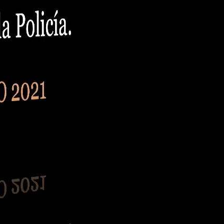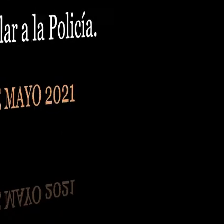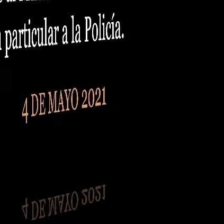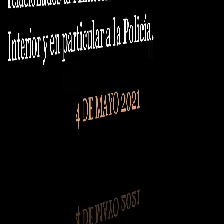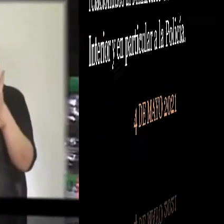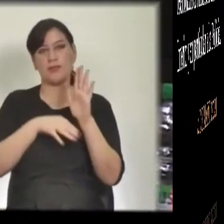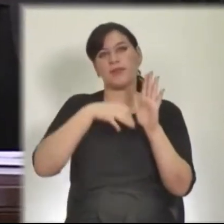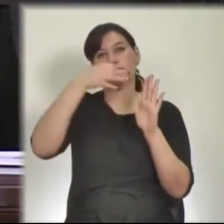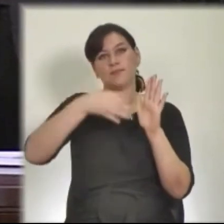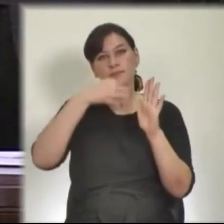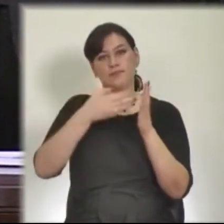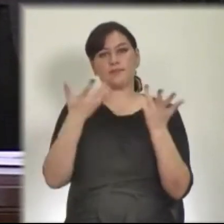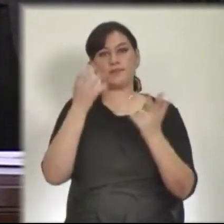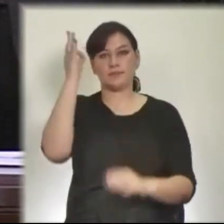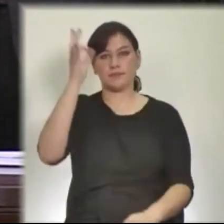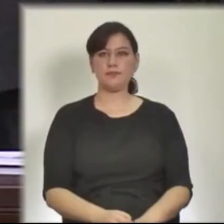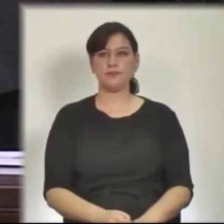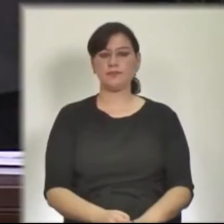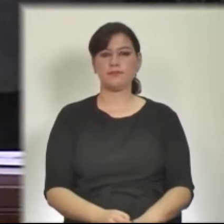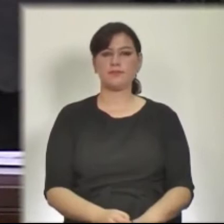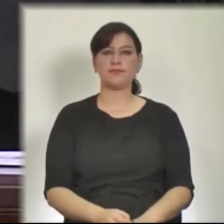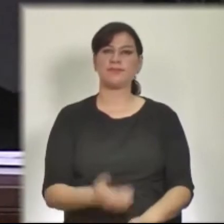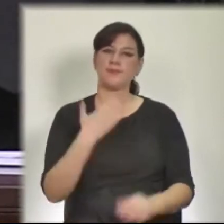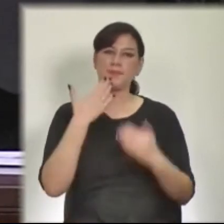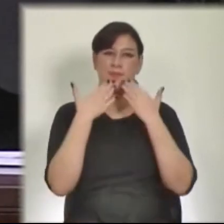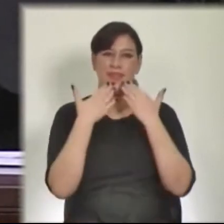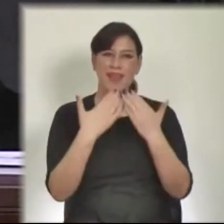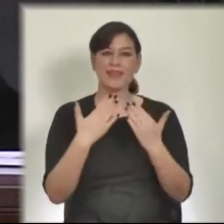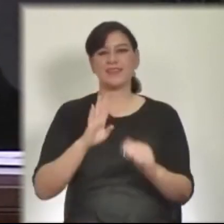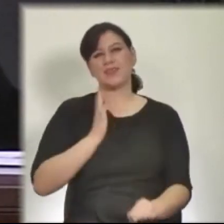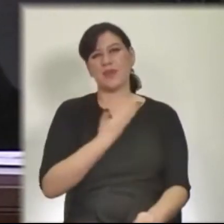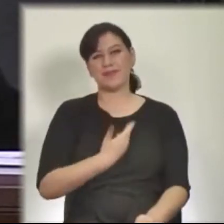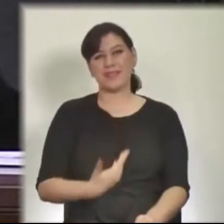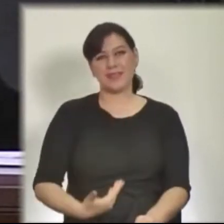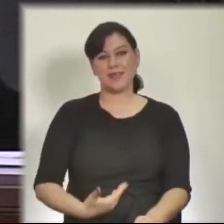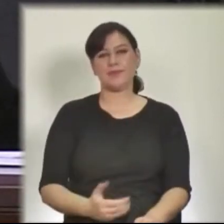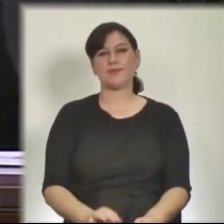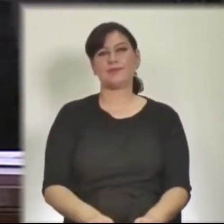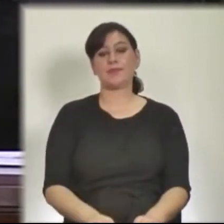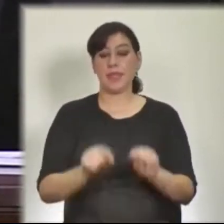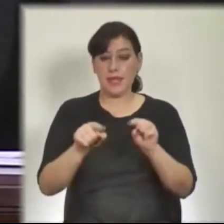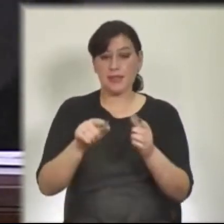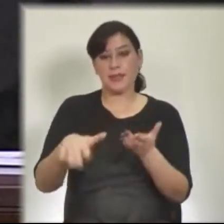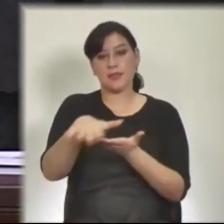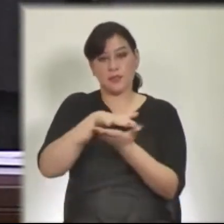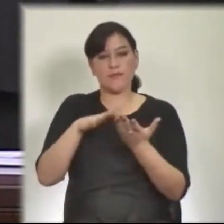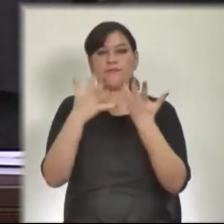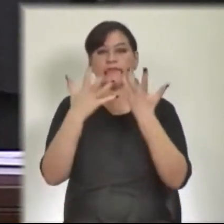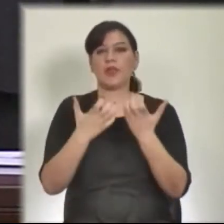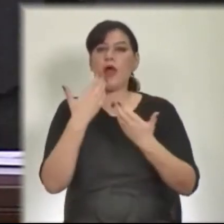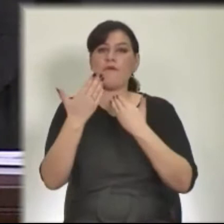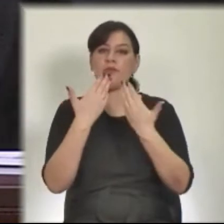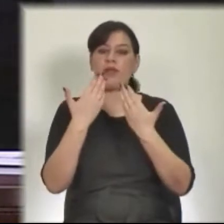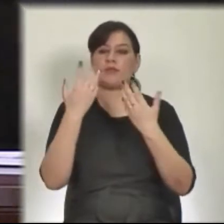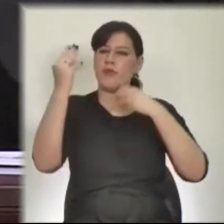Tiene la palabra el senador Mario Vergara. Muchas gracias, señora Presidenta. En esta oportunidad nos referiremos a la